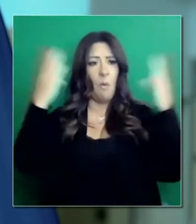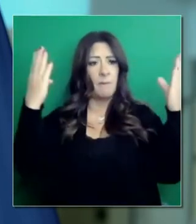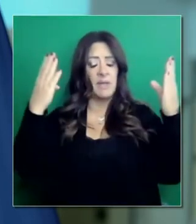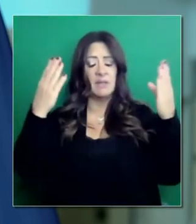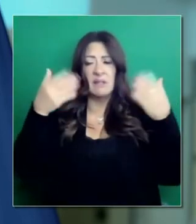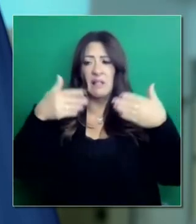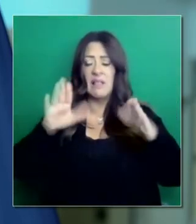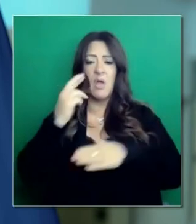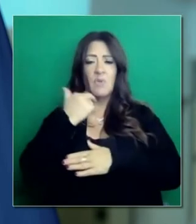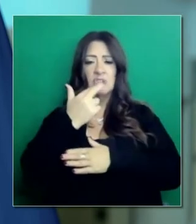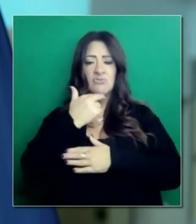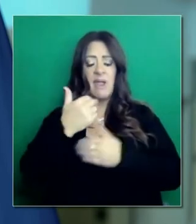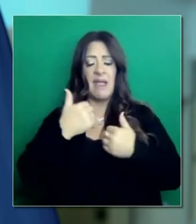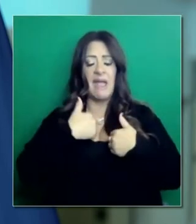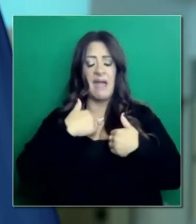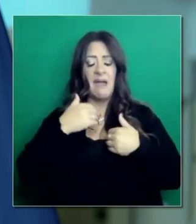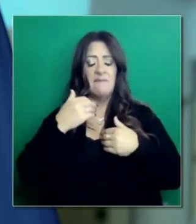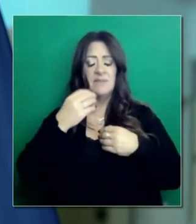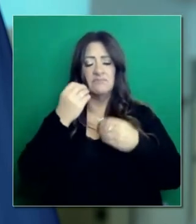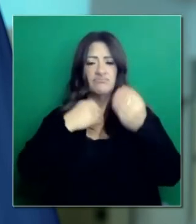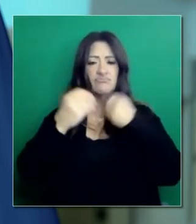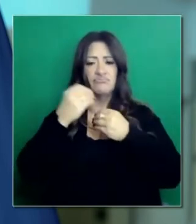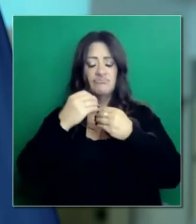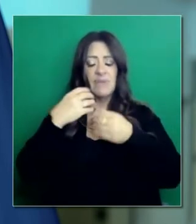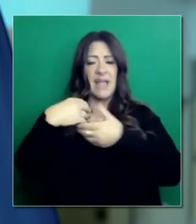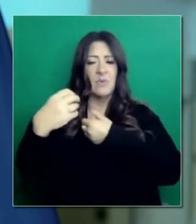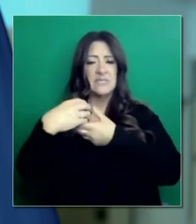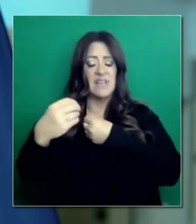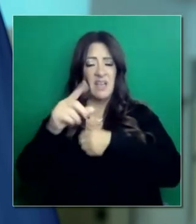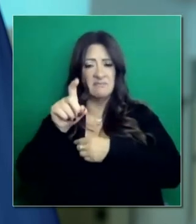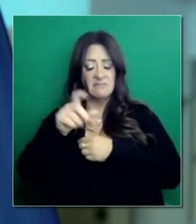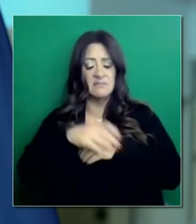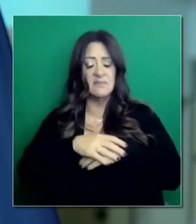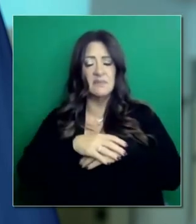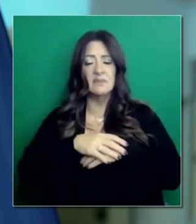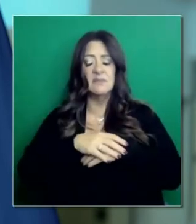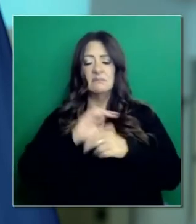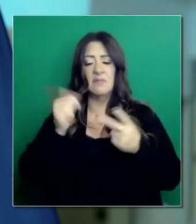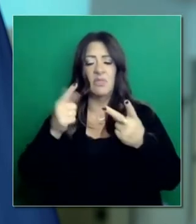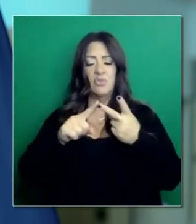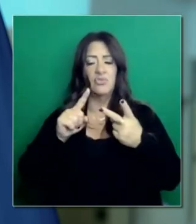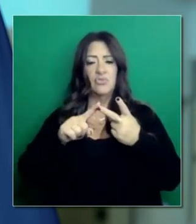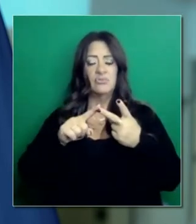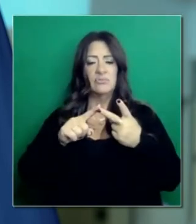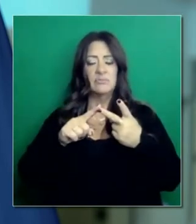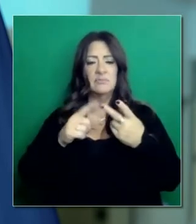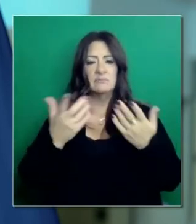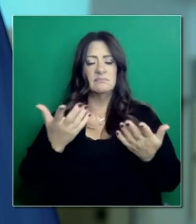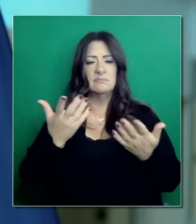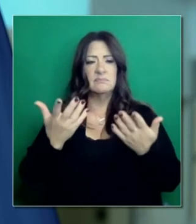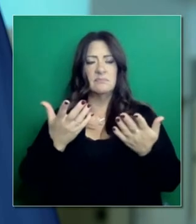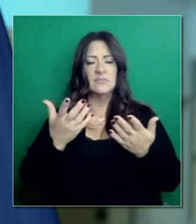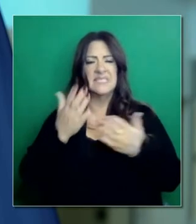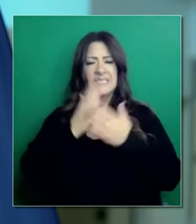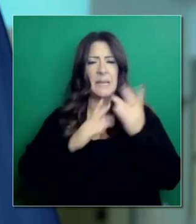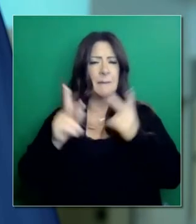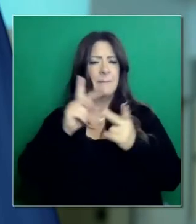abrir todo esto y cenar afuera en exteriores. Eso es una parte. Luego, la otra parte de